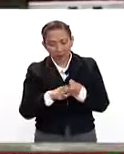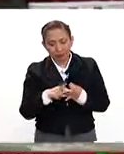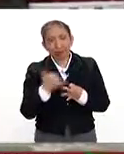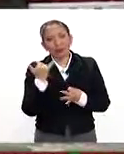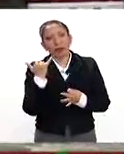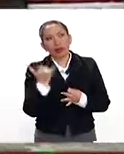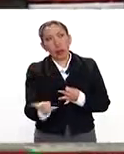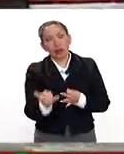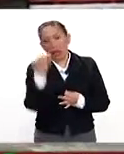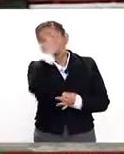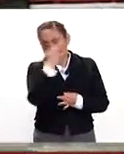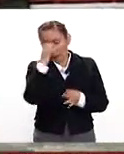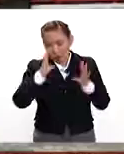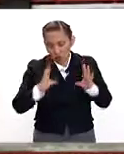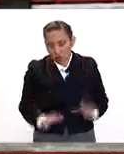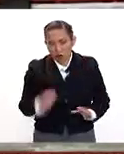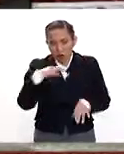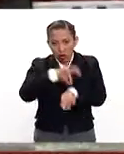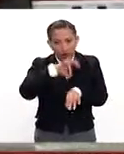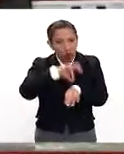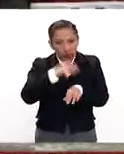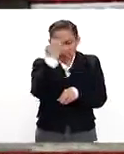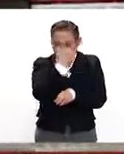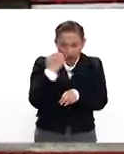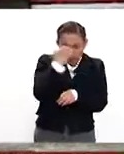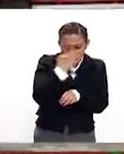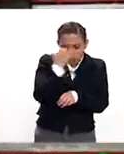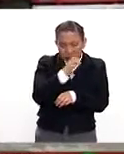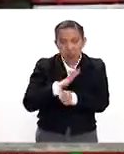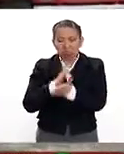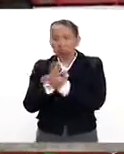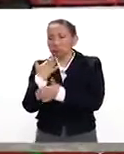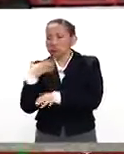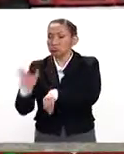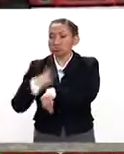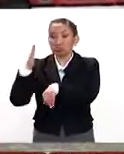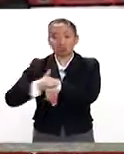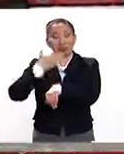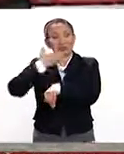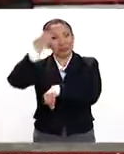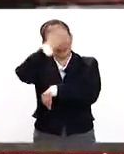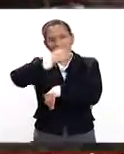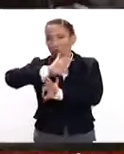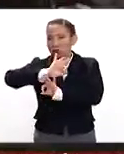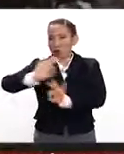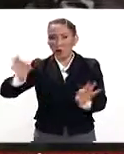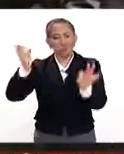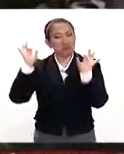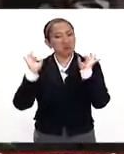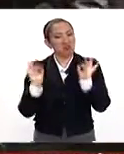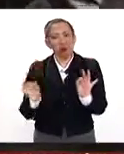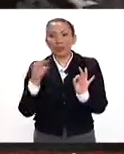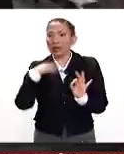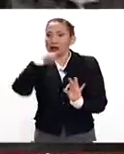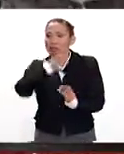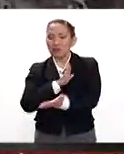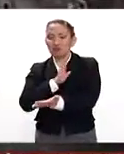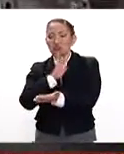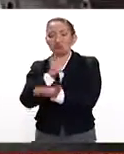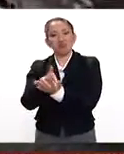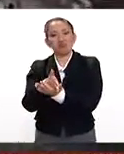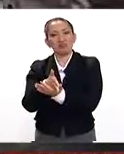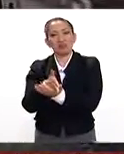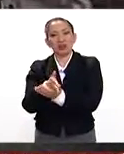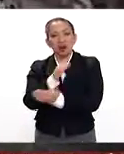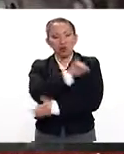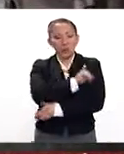el examen físico y médico, pues pasé, hice mi examen, todo lo pasé, y de inmediato fue